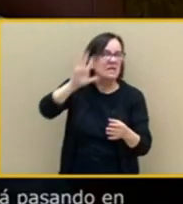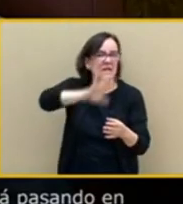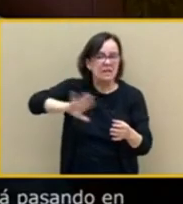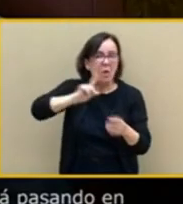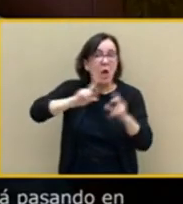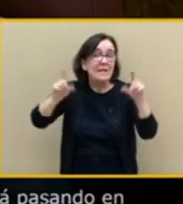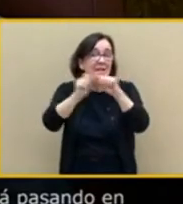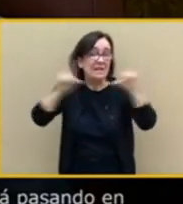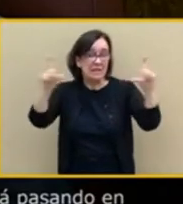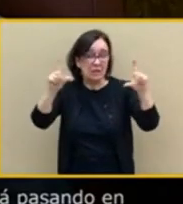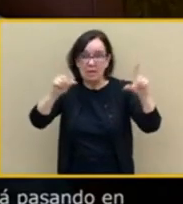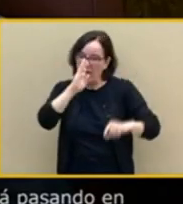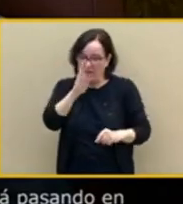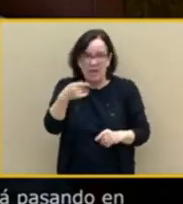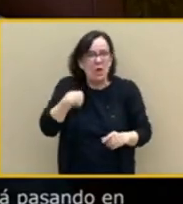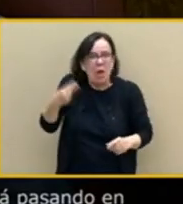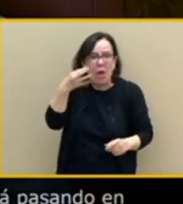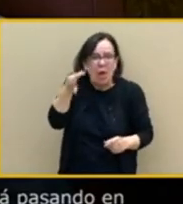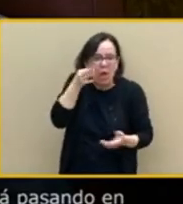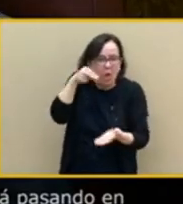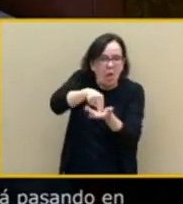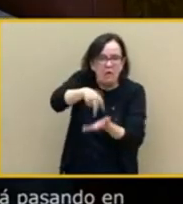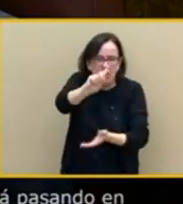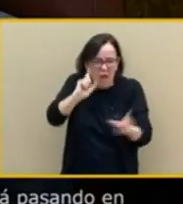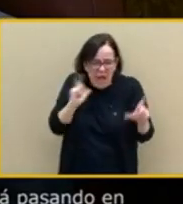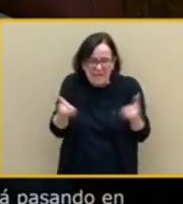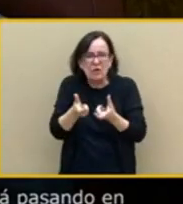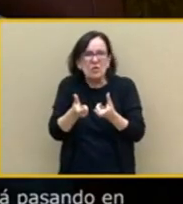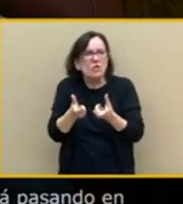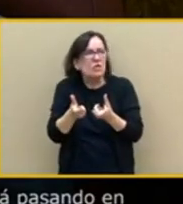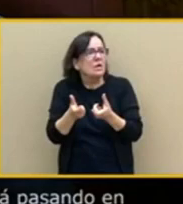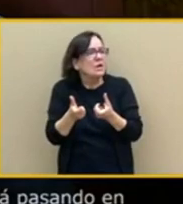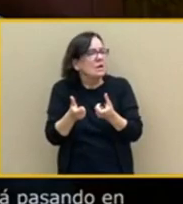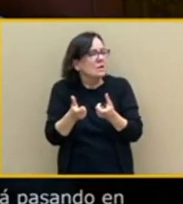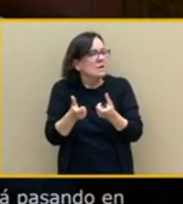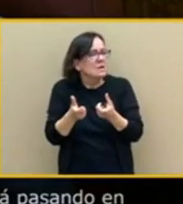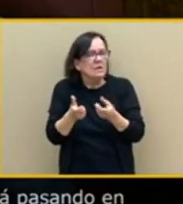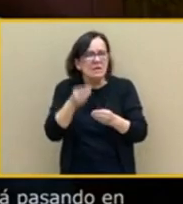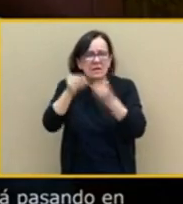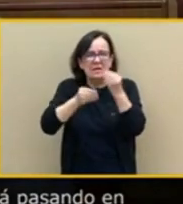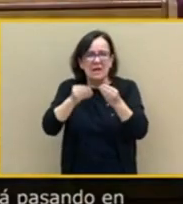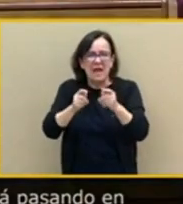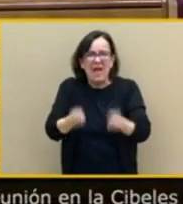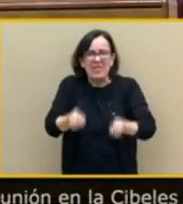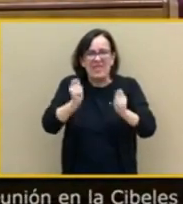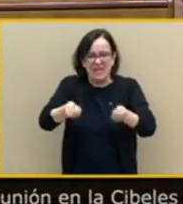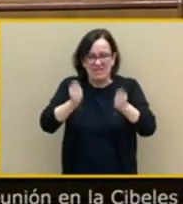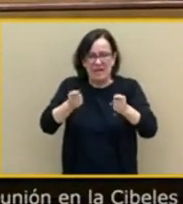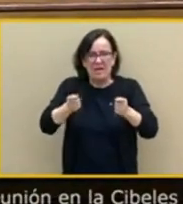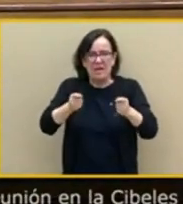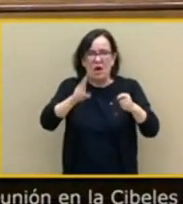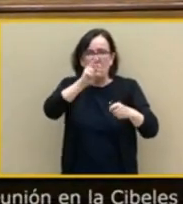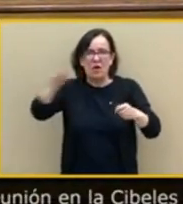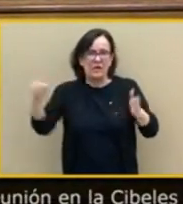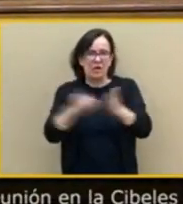ya sabes por qué nos vamos señor no hay tiempo para más agradecer a nuestros picoteros como siempre su análisis